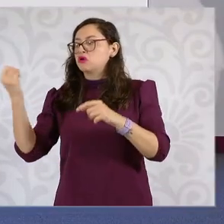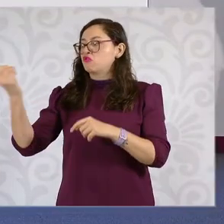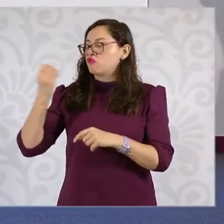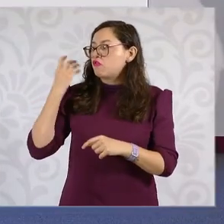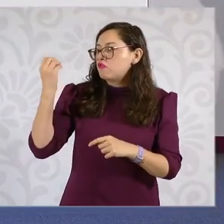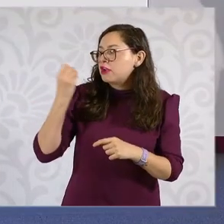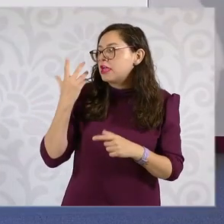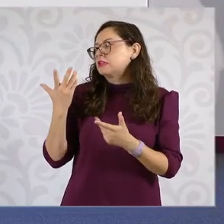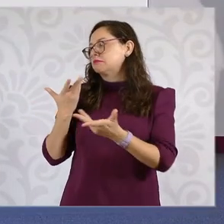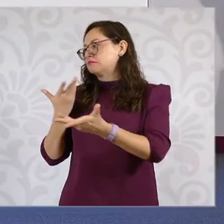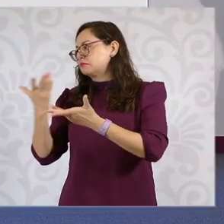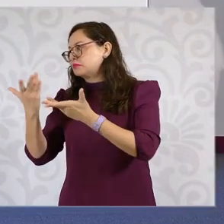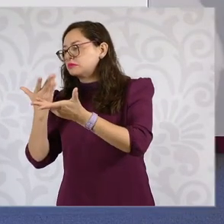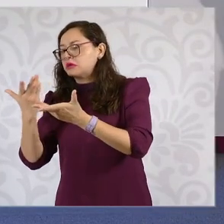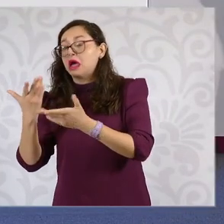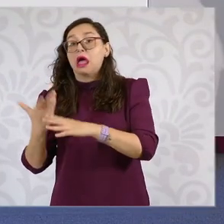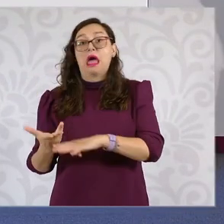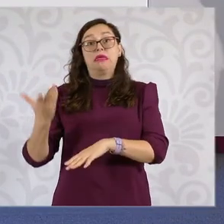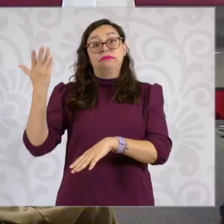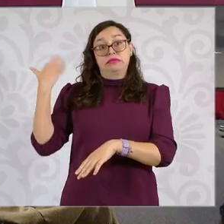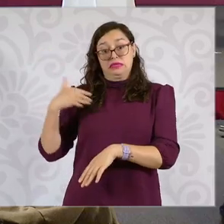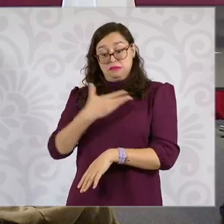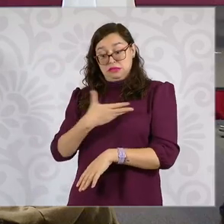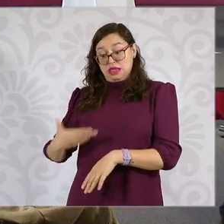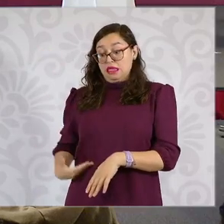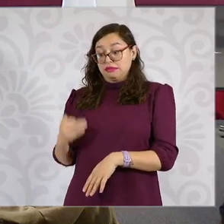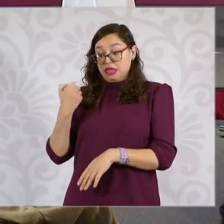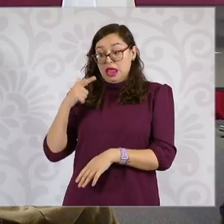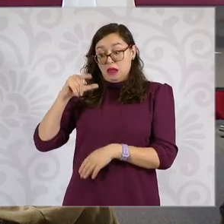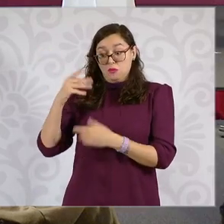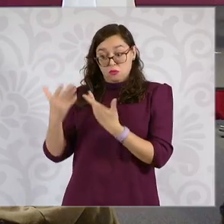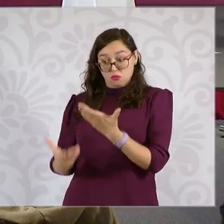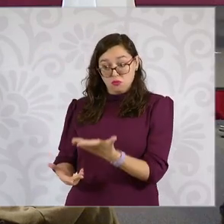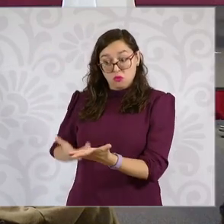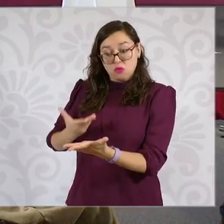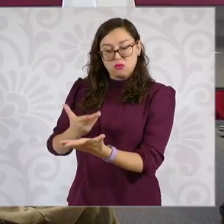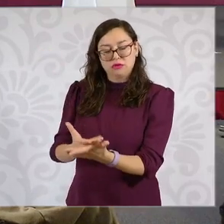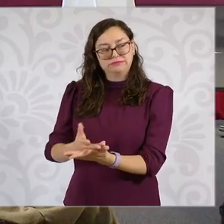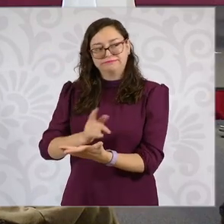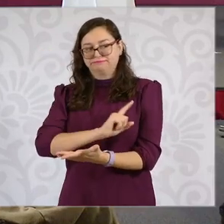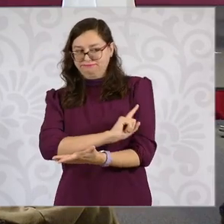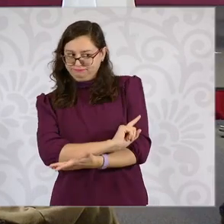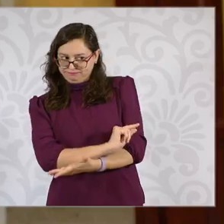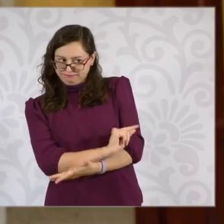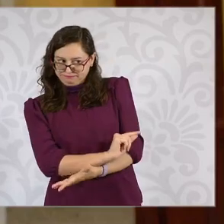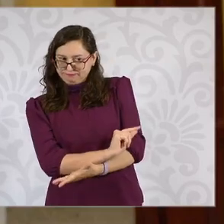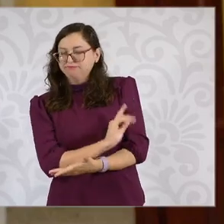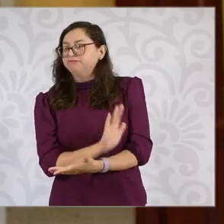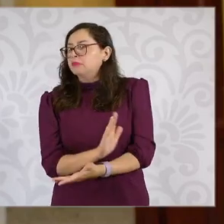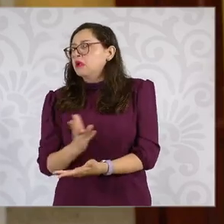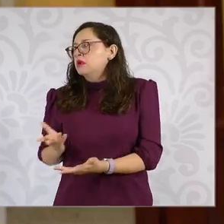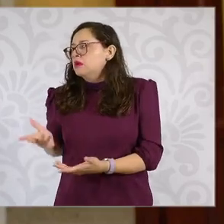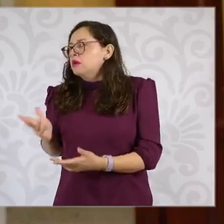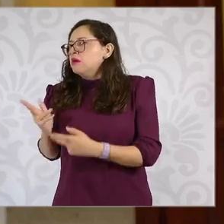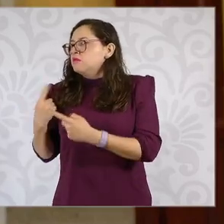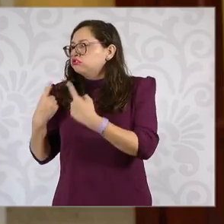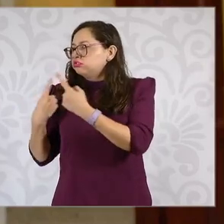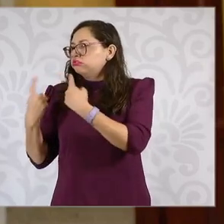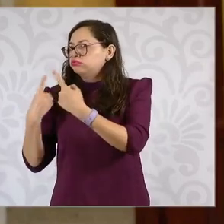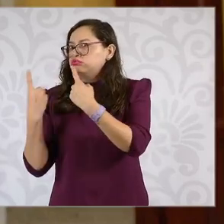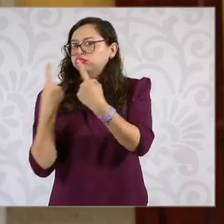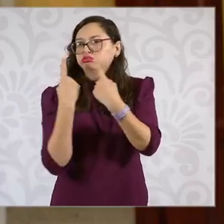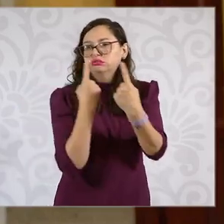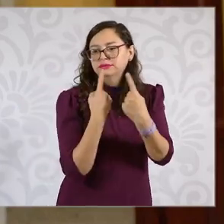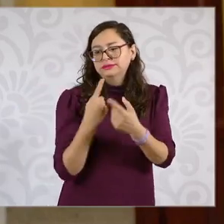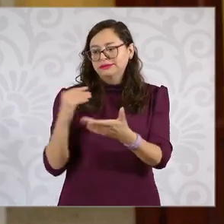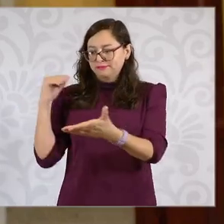hicieron transformaciones a la propuesta, se hicieron modificaciones a la propuesta original que había enviado el